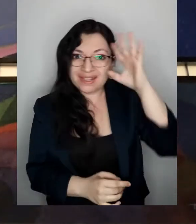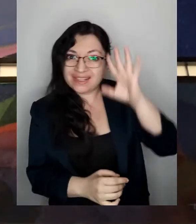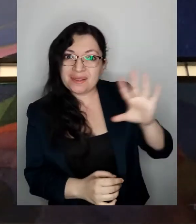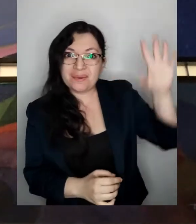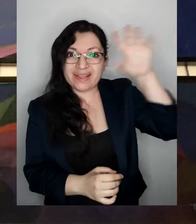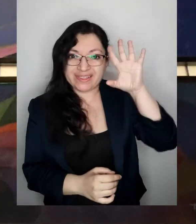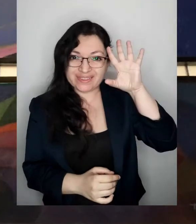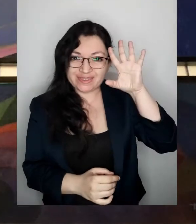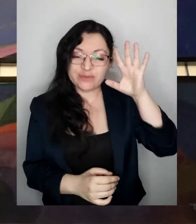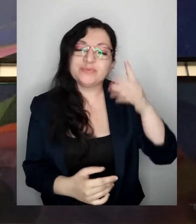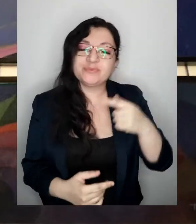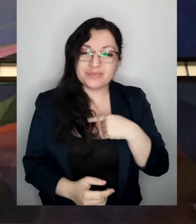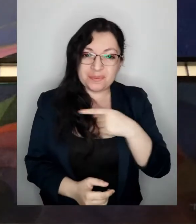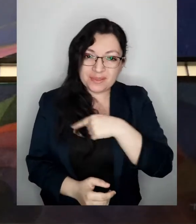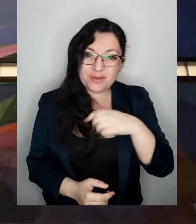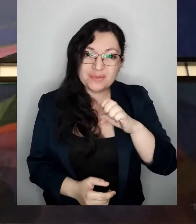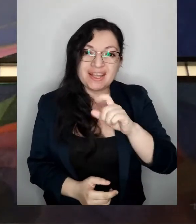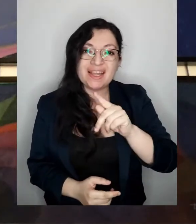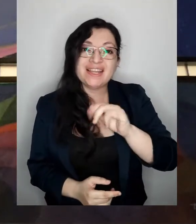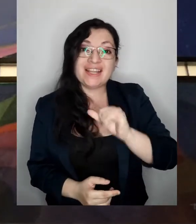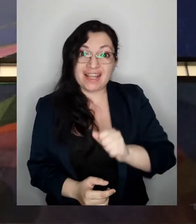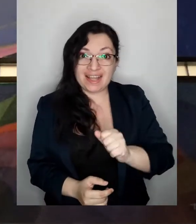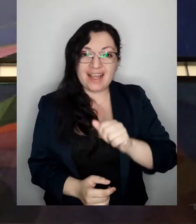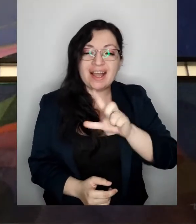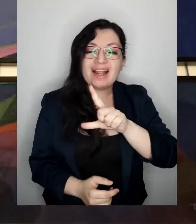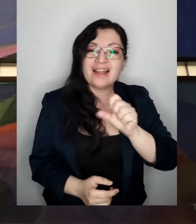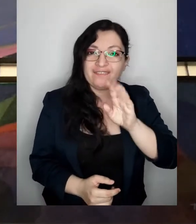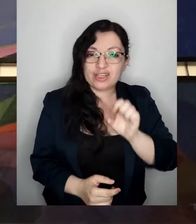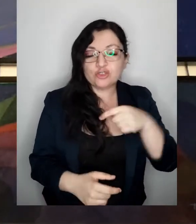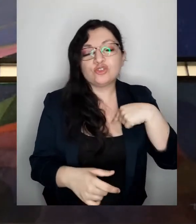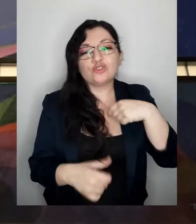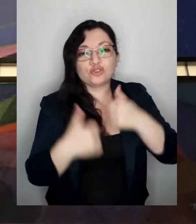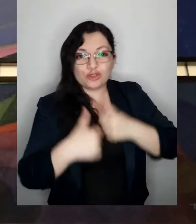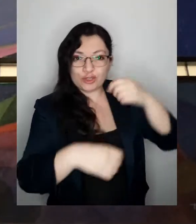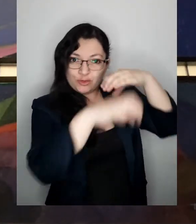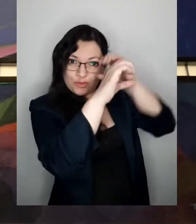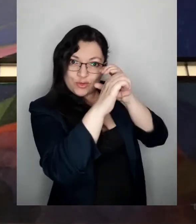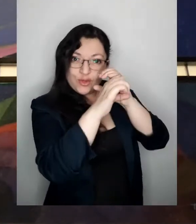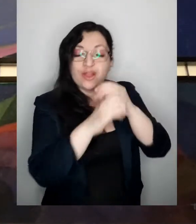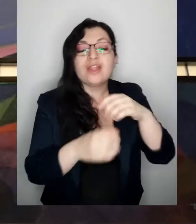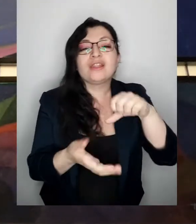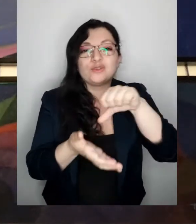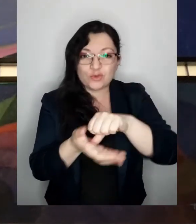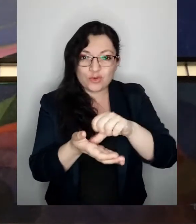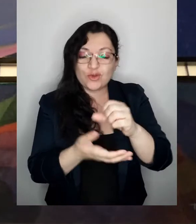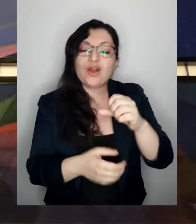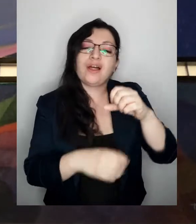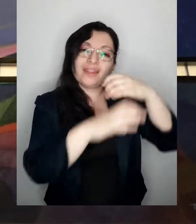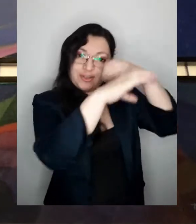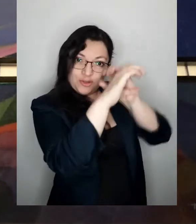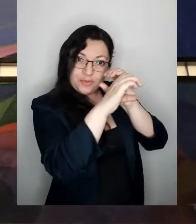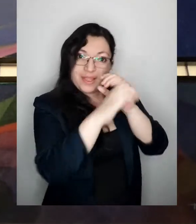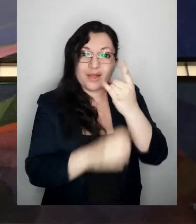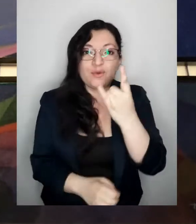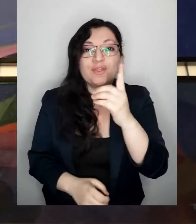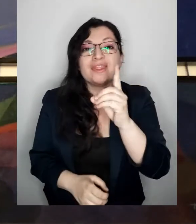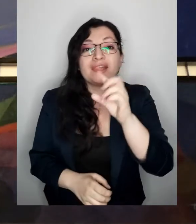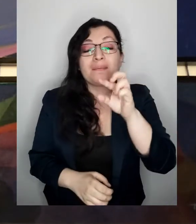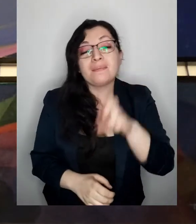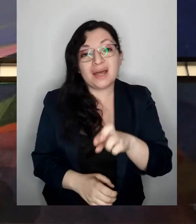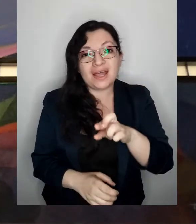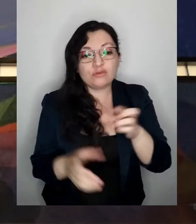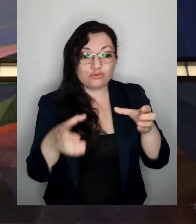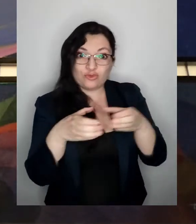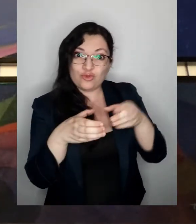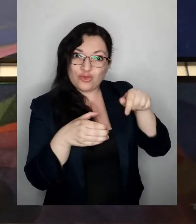imaginación? Mi nombre es Erika Labé, soy astrónoma del Núcleo de Astronomía de la Universidad de Iguoportales y junto con mis amigas de